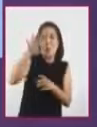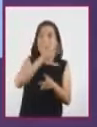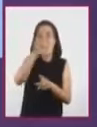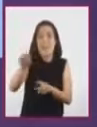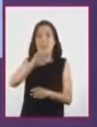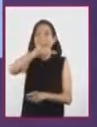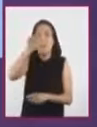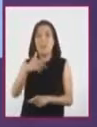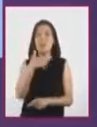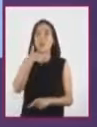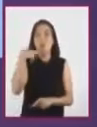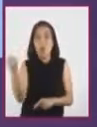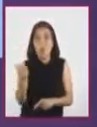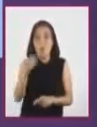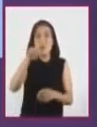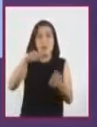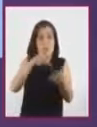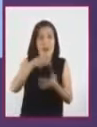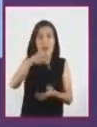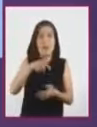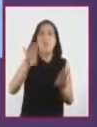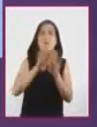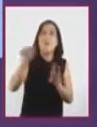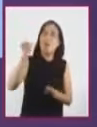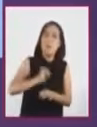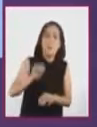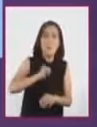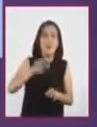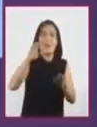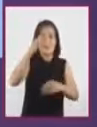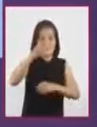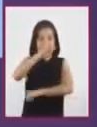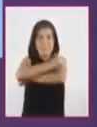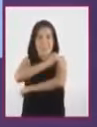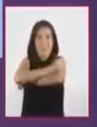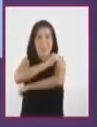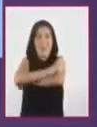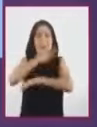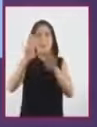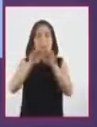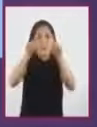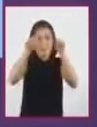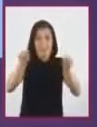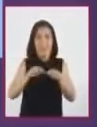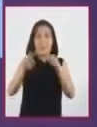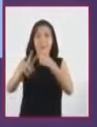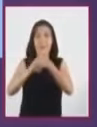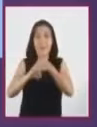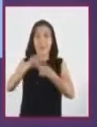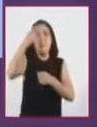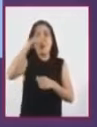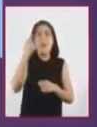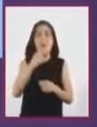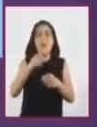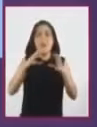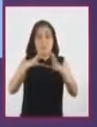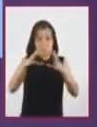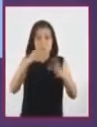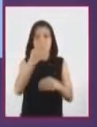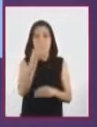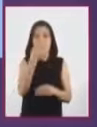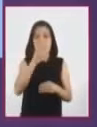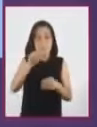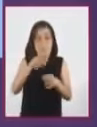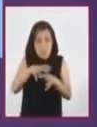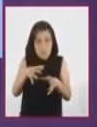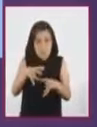los romanos aprendieron a utilizar invernaderos con ventanas de cristal para hacer que los alimentos crecieran adecuadamente,